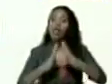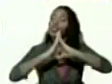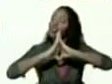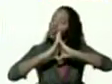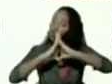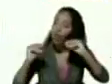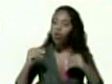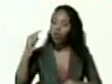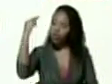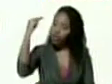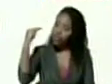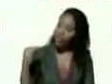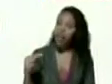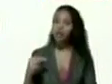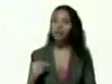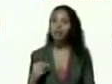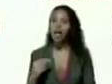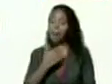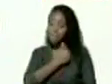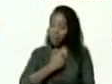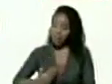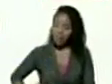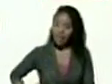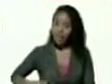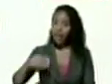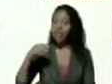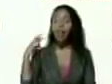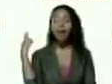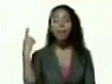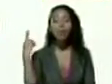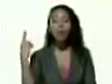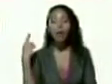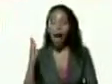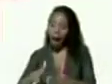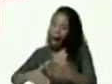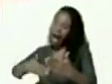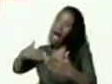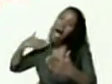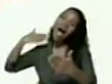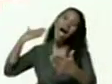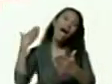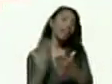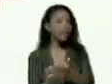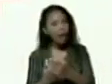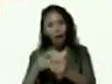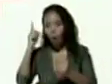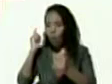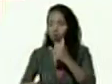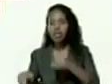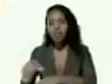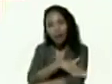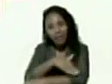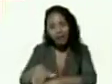desde presidente de república hasta la última calle